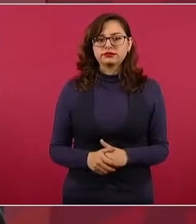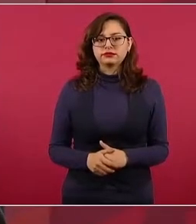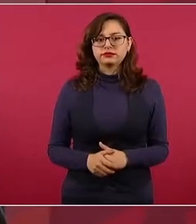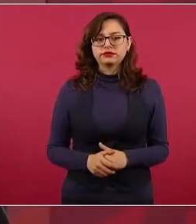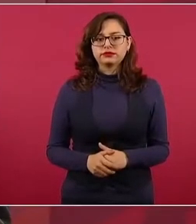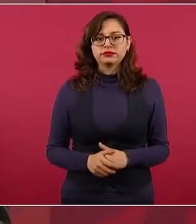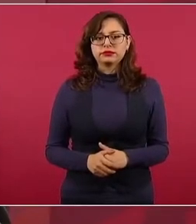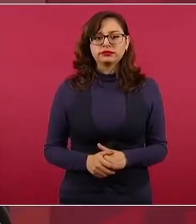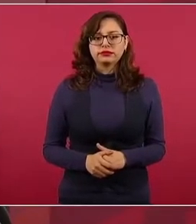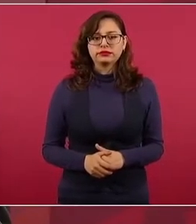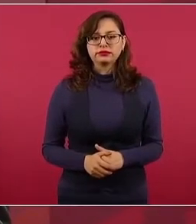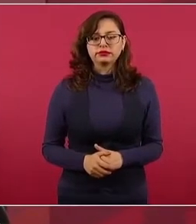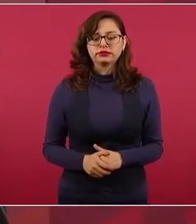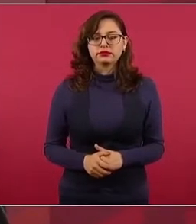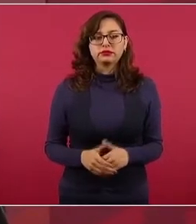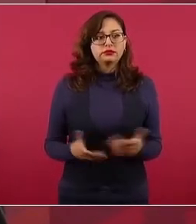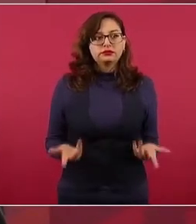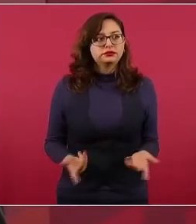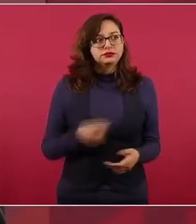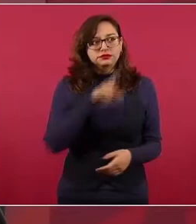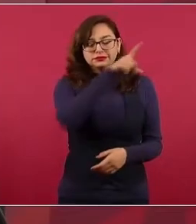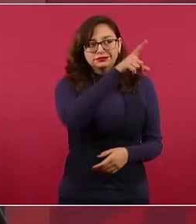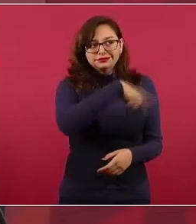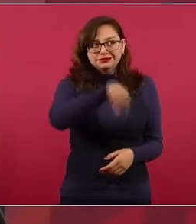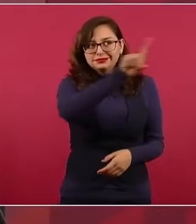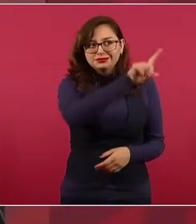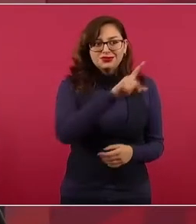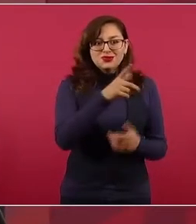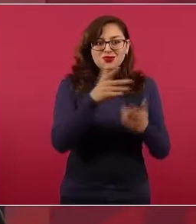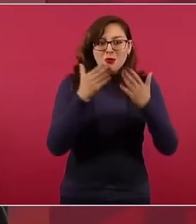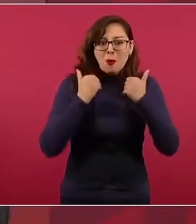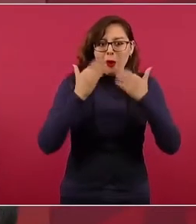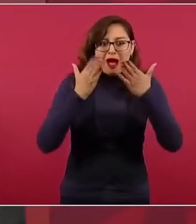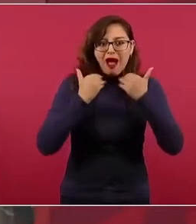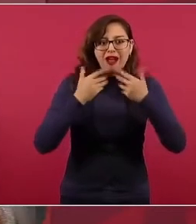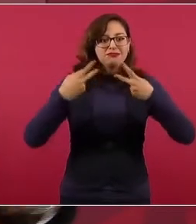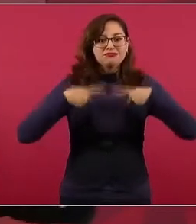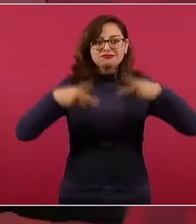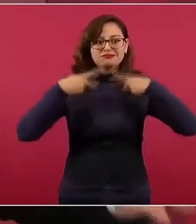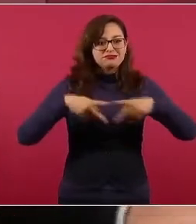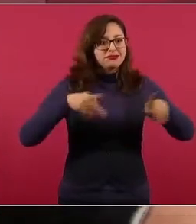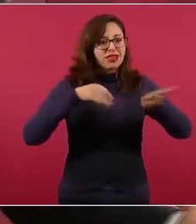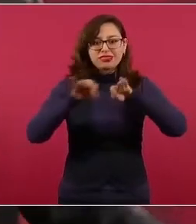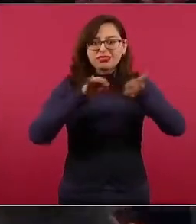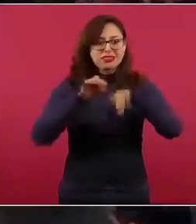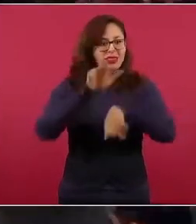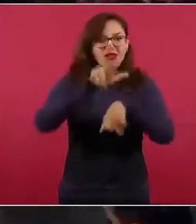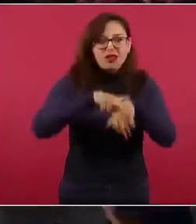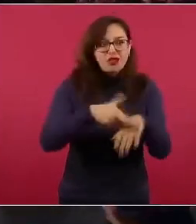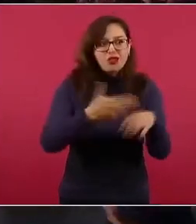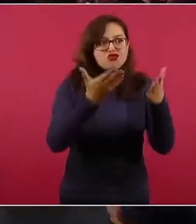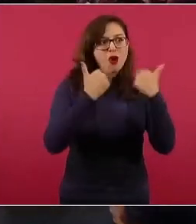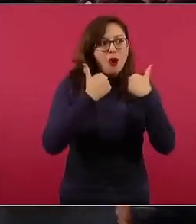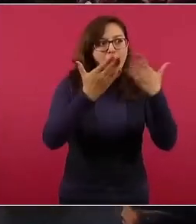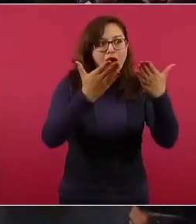No hay fuerza de trabajo. Ah, pero como vienen las elecciones,